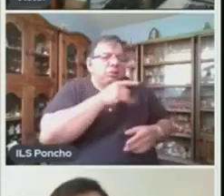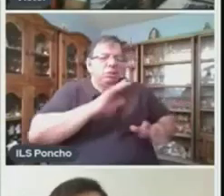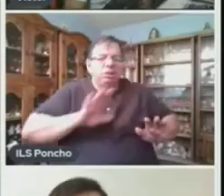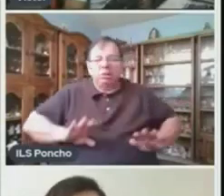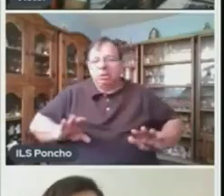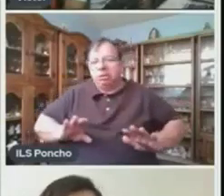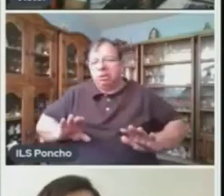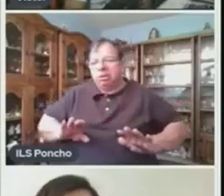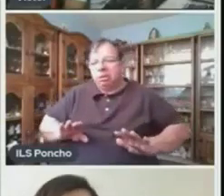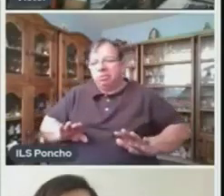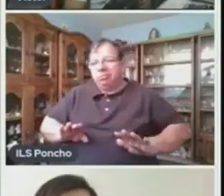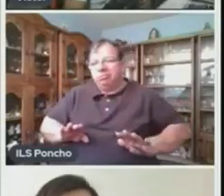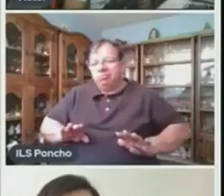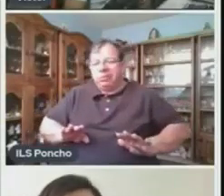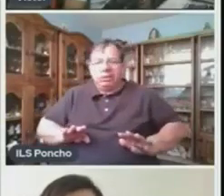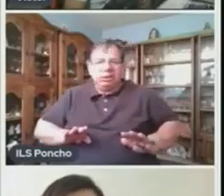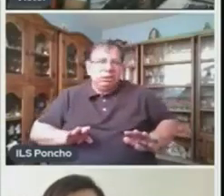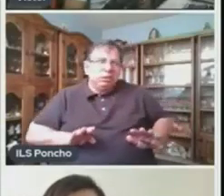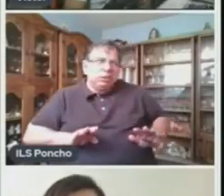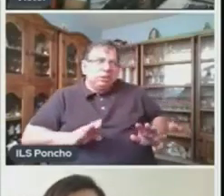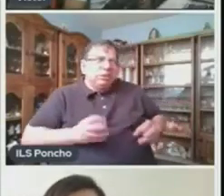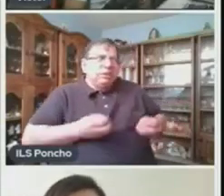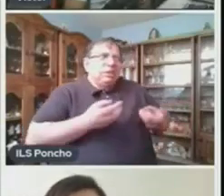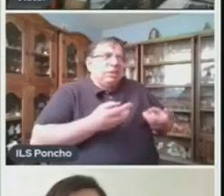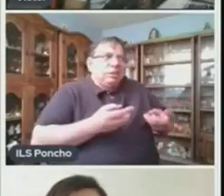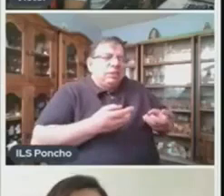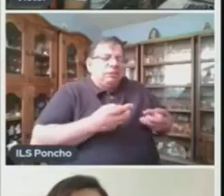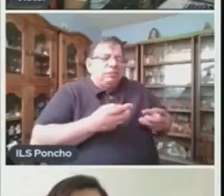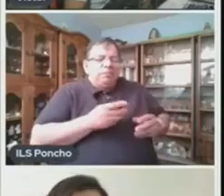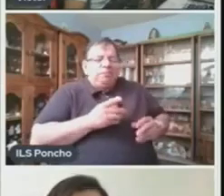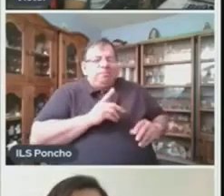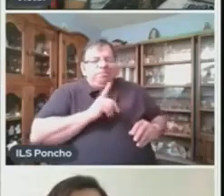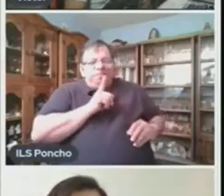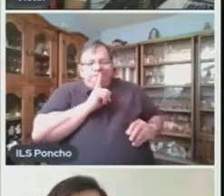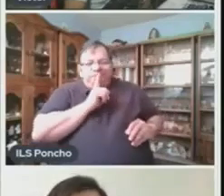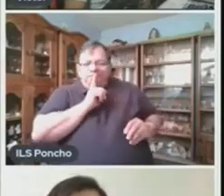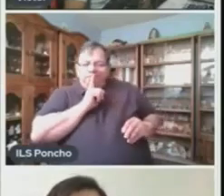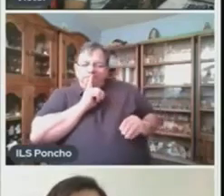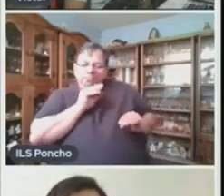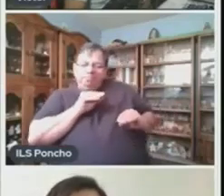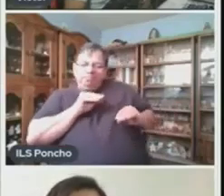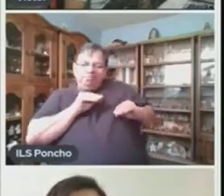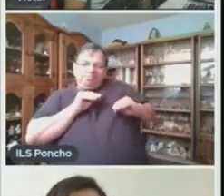su esposo La reprimía De alguna manera Siempre